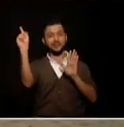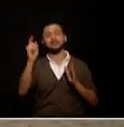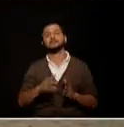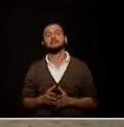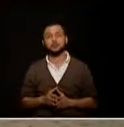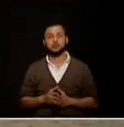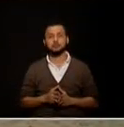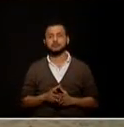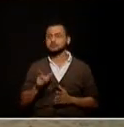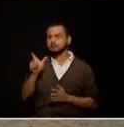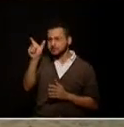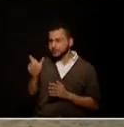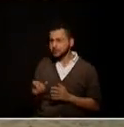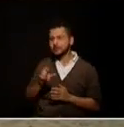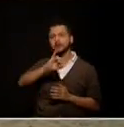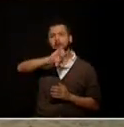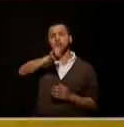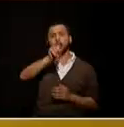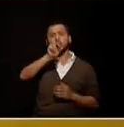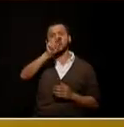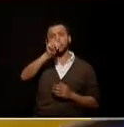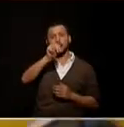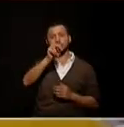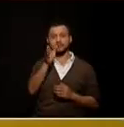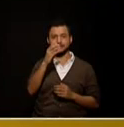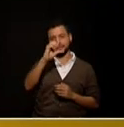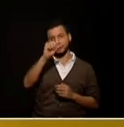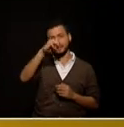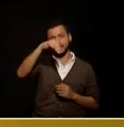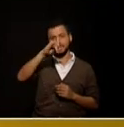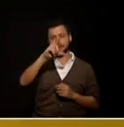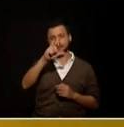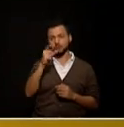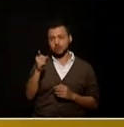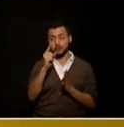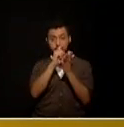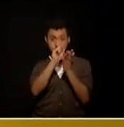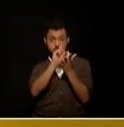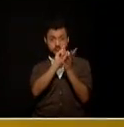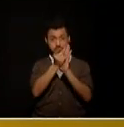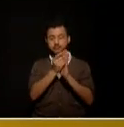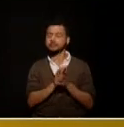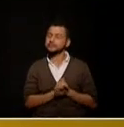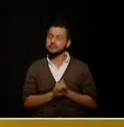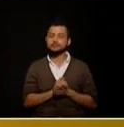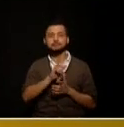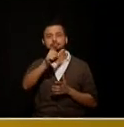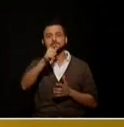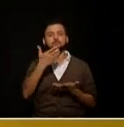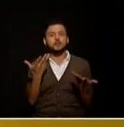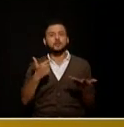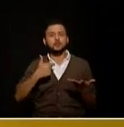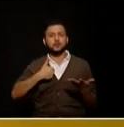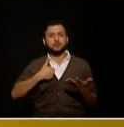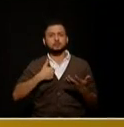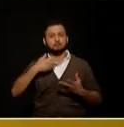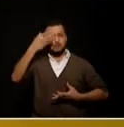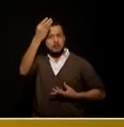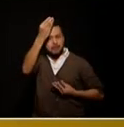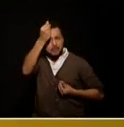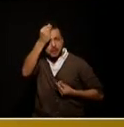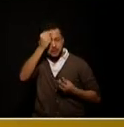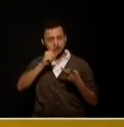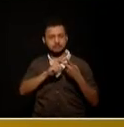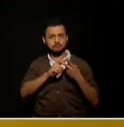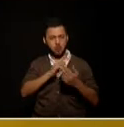restrepo su minuto nosotros queremos representar esos valores de los antioqueños la disciplina la